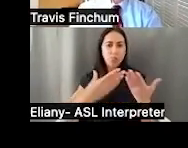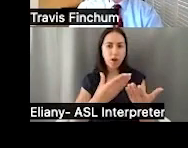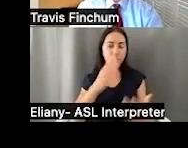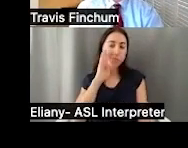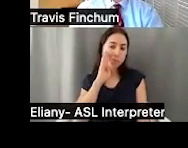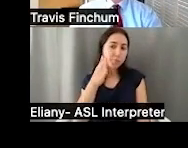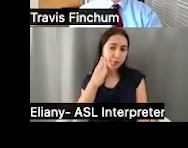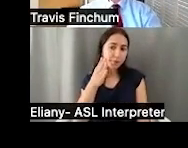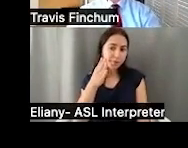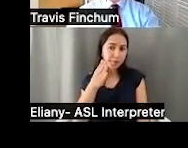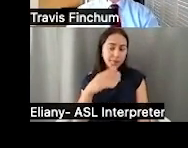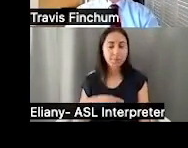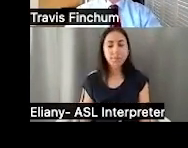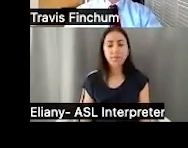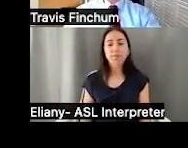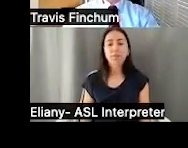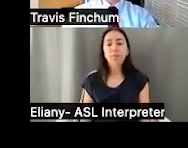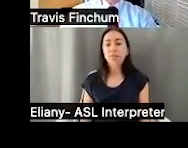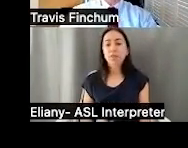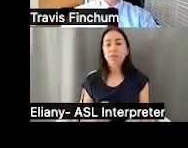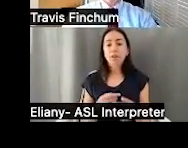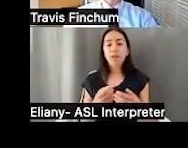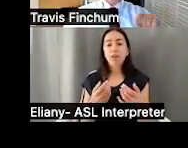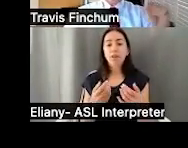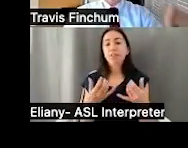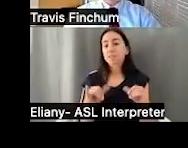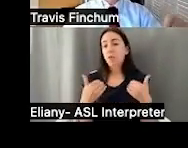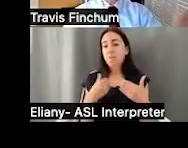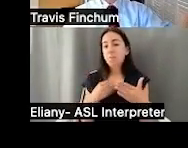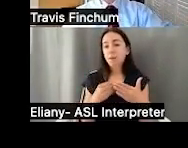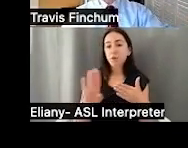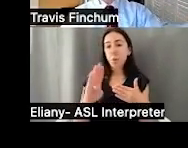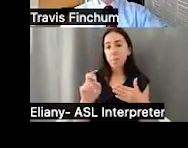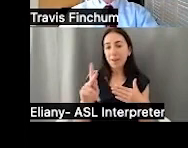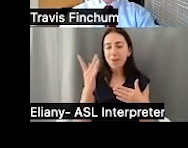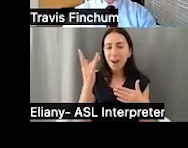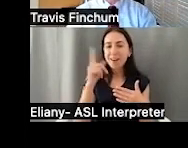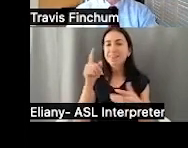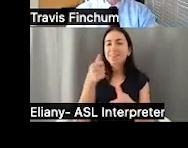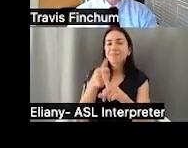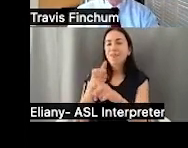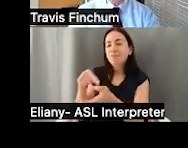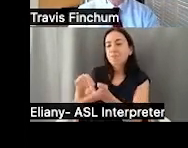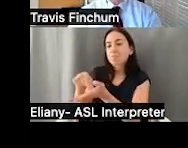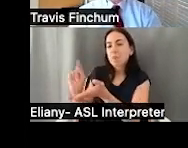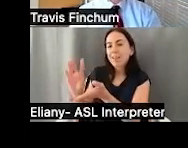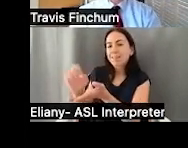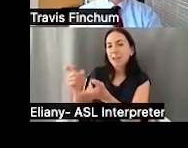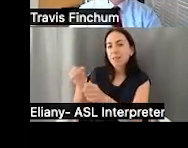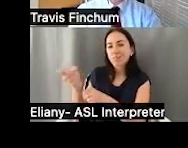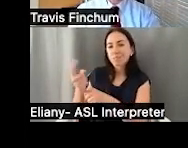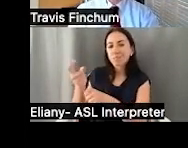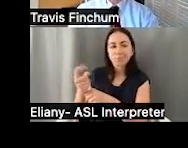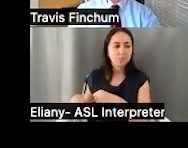cheque de capacidad, incapacidad de seguro social y tener mucho dinero en el banco porque pagamos los